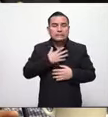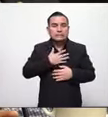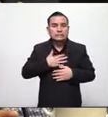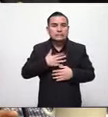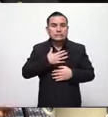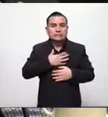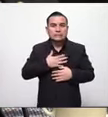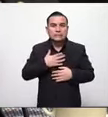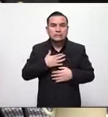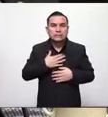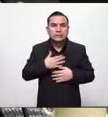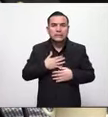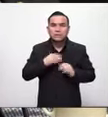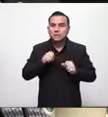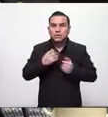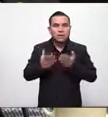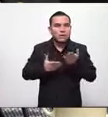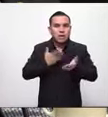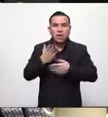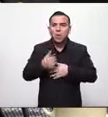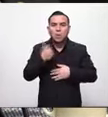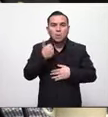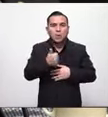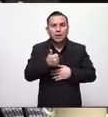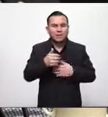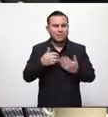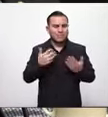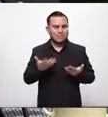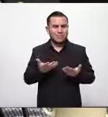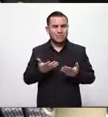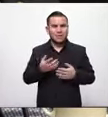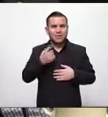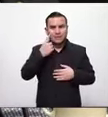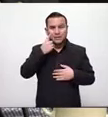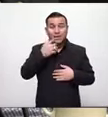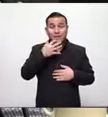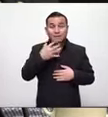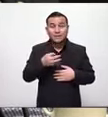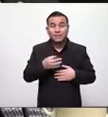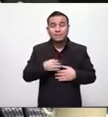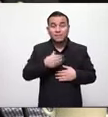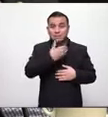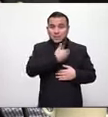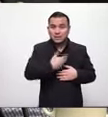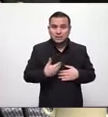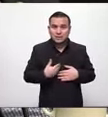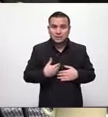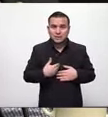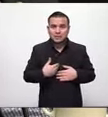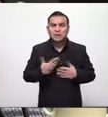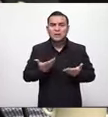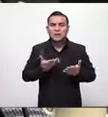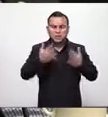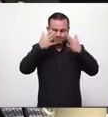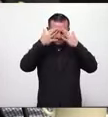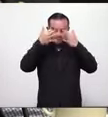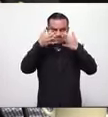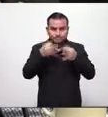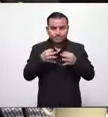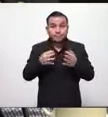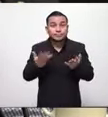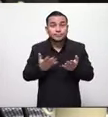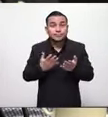la atención de salud necesaria hemos visto que el presidente ha sido muy valiente en tomar decisiones